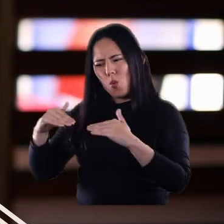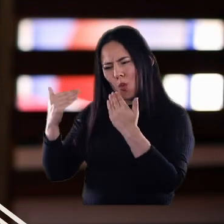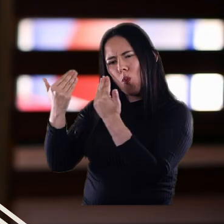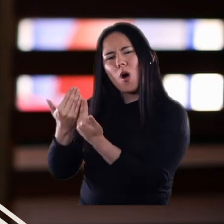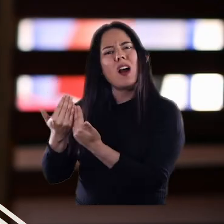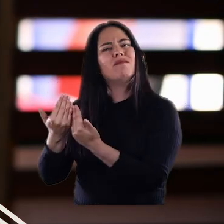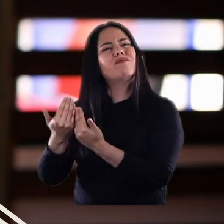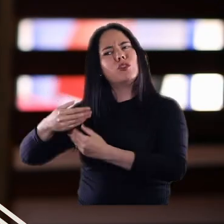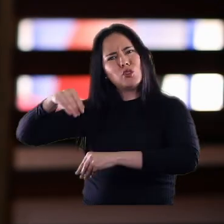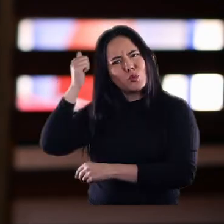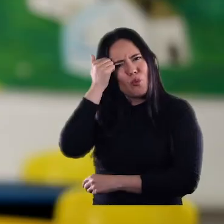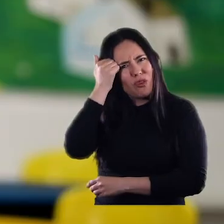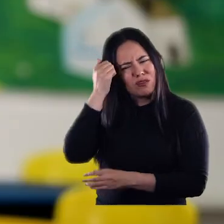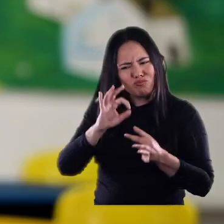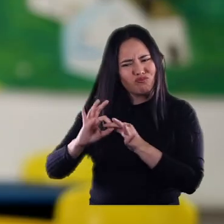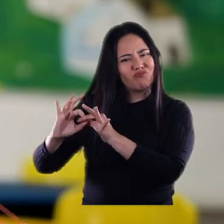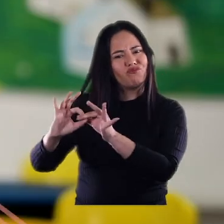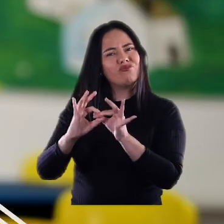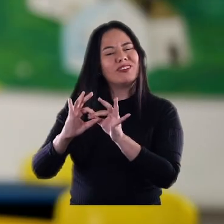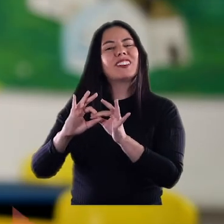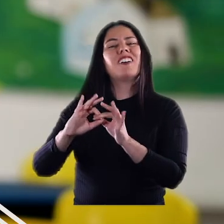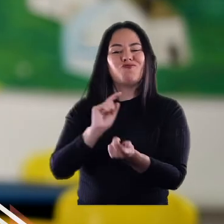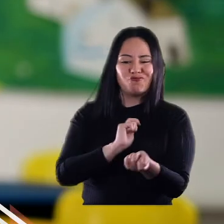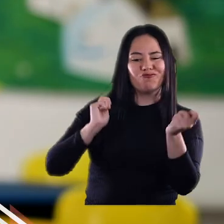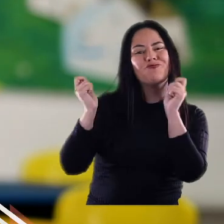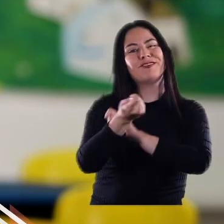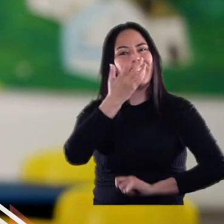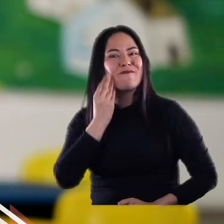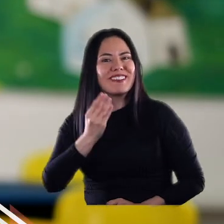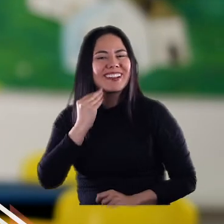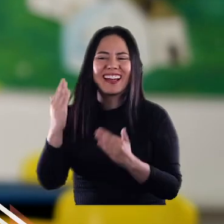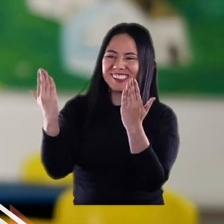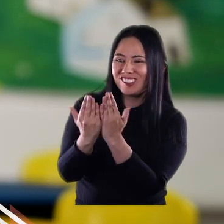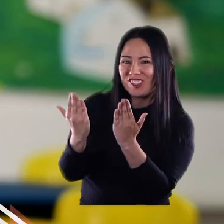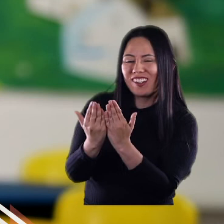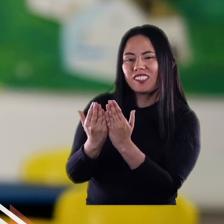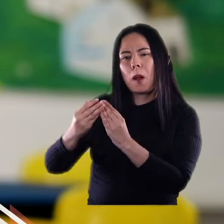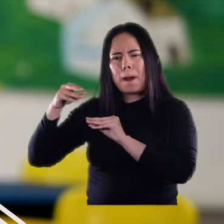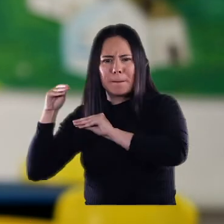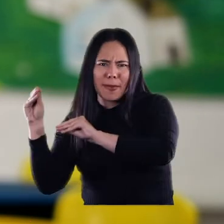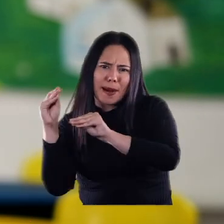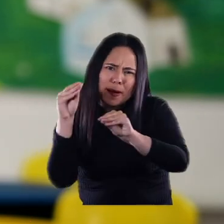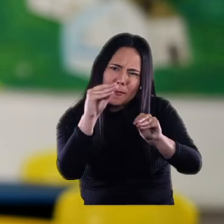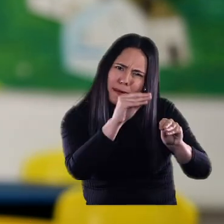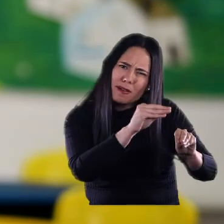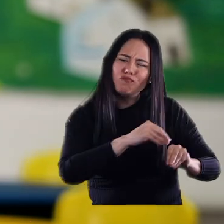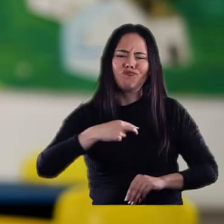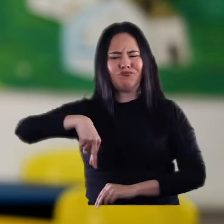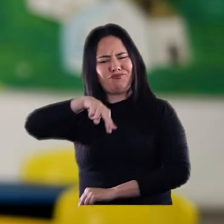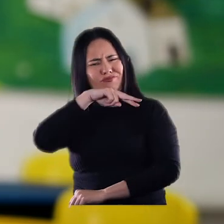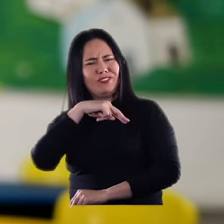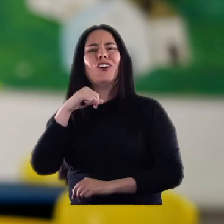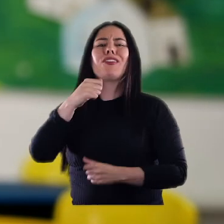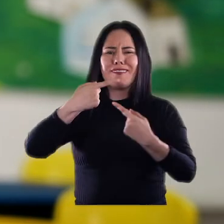institución, que han tenido los instructores. Convertamos esas experiencias, esos estudios, esas capacitaciones que nosotros